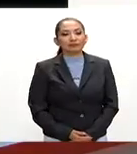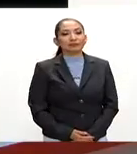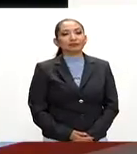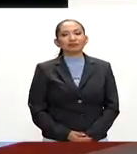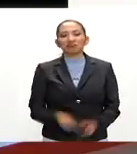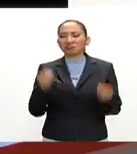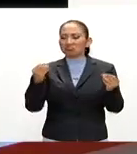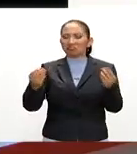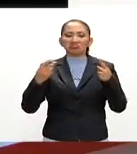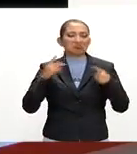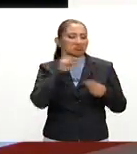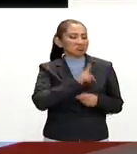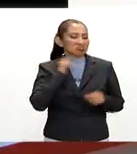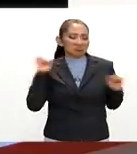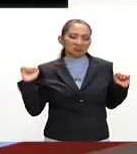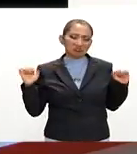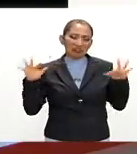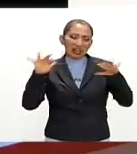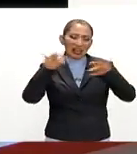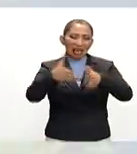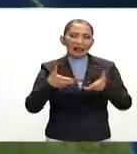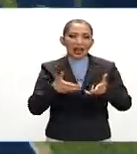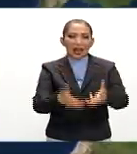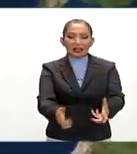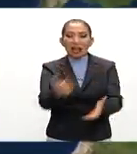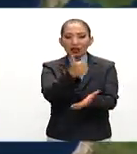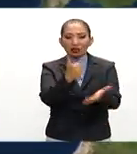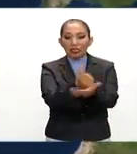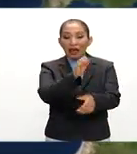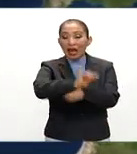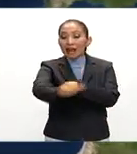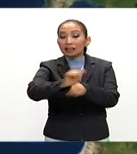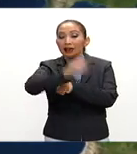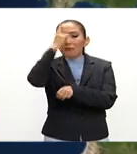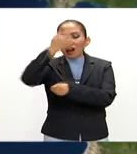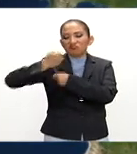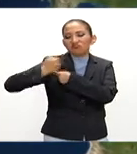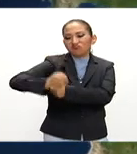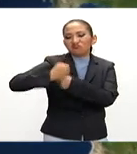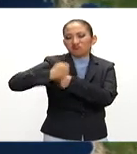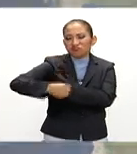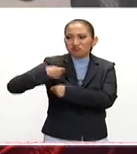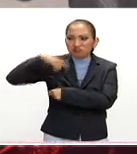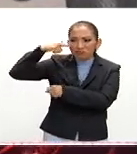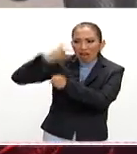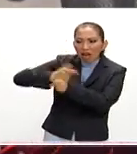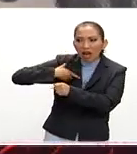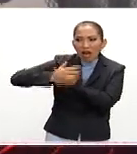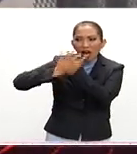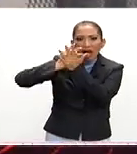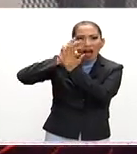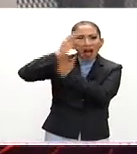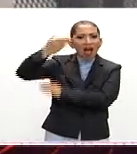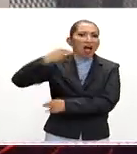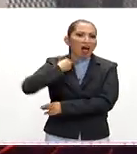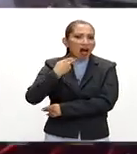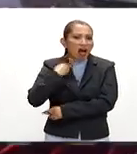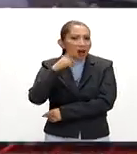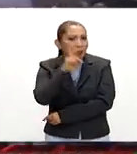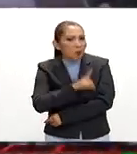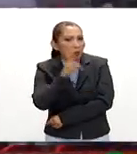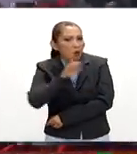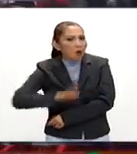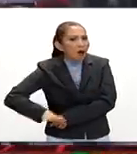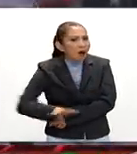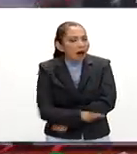Miles de mujeres tomaron las calles de las principales ciudades de Argentina para protestar por el alarmante incremento de feminicidios en este